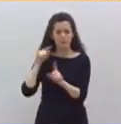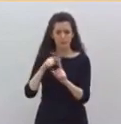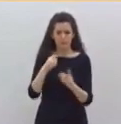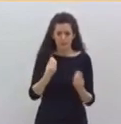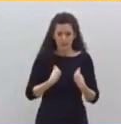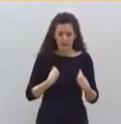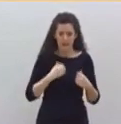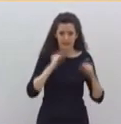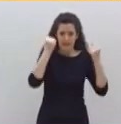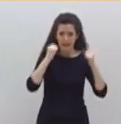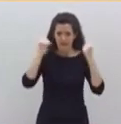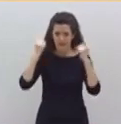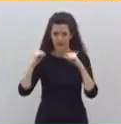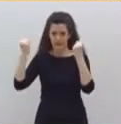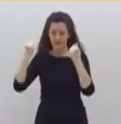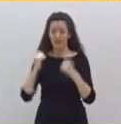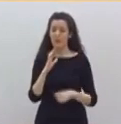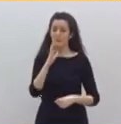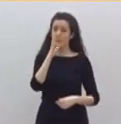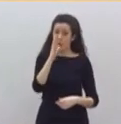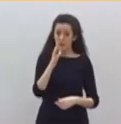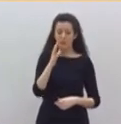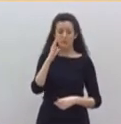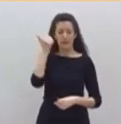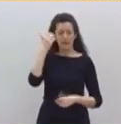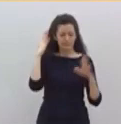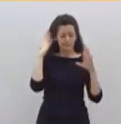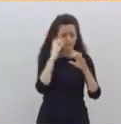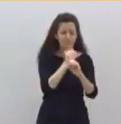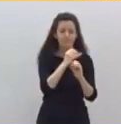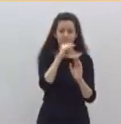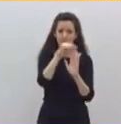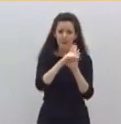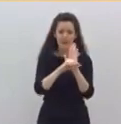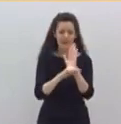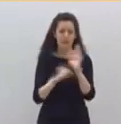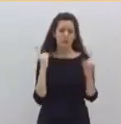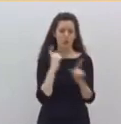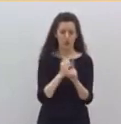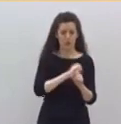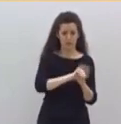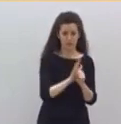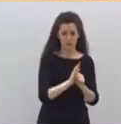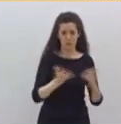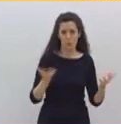medidas de choque urgentes, renunciando a la trampa saducea de esa mesa de reconstrucción.